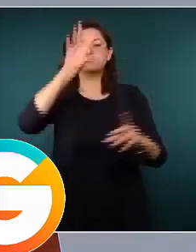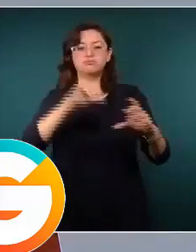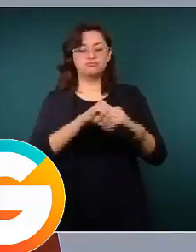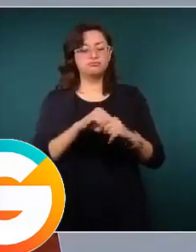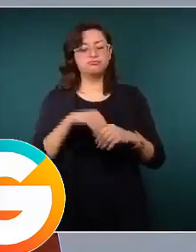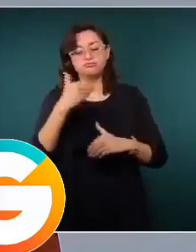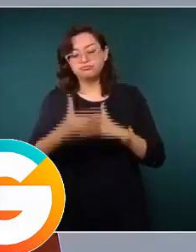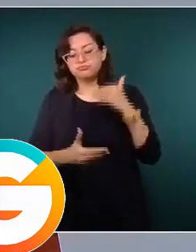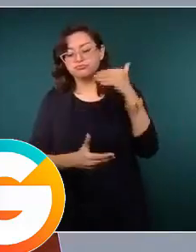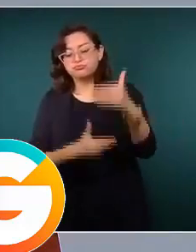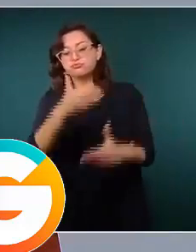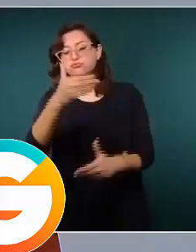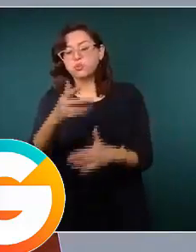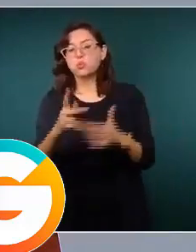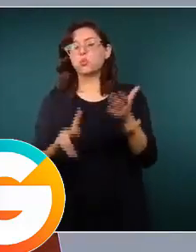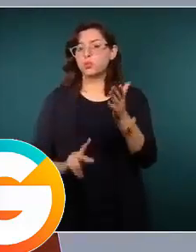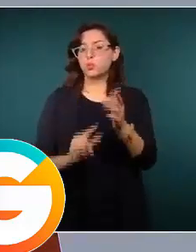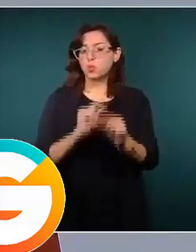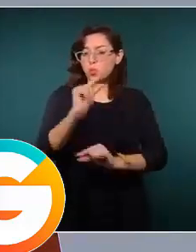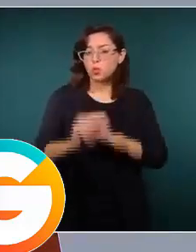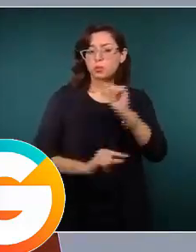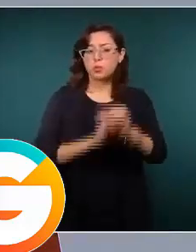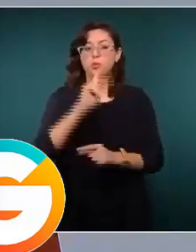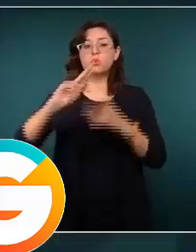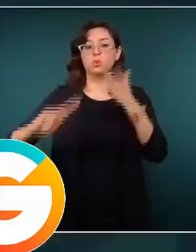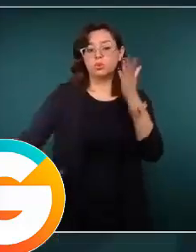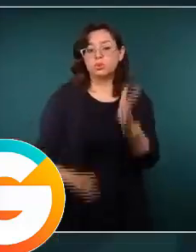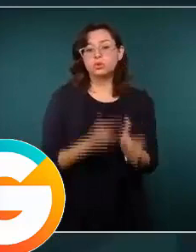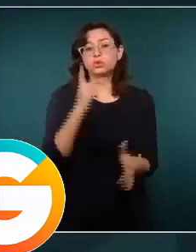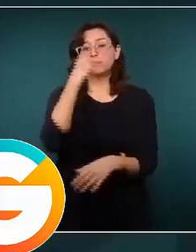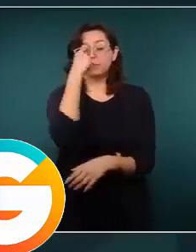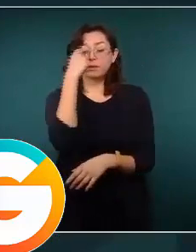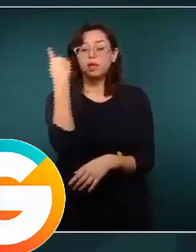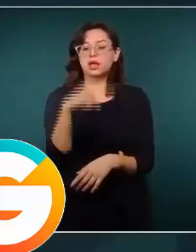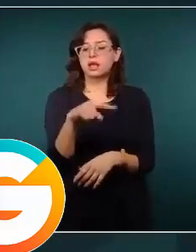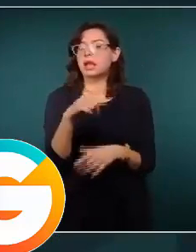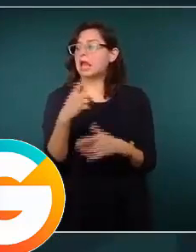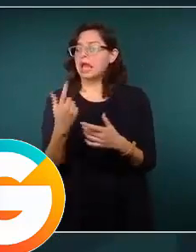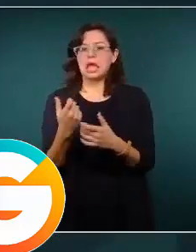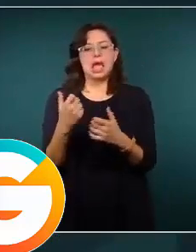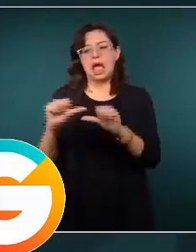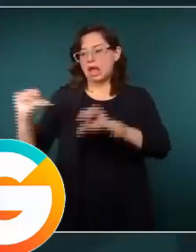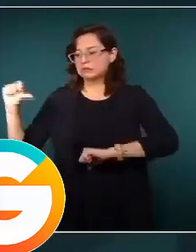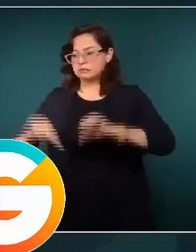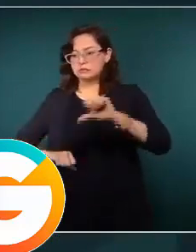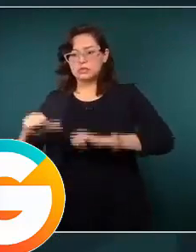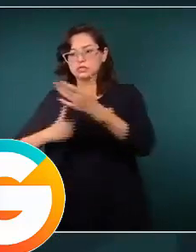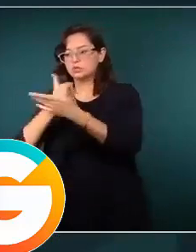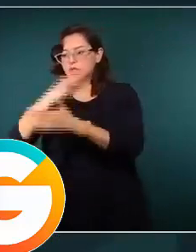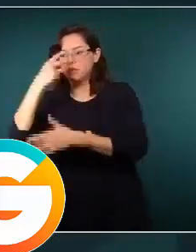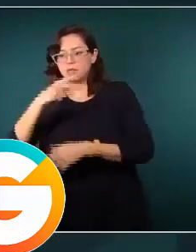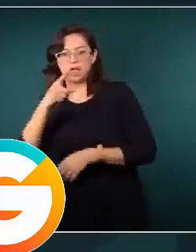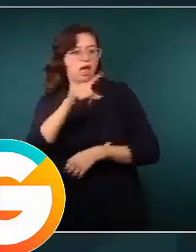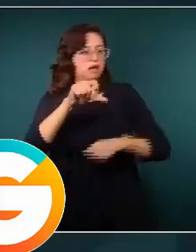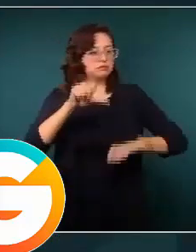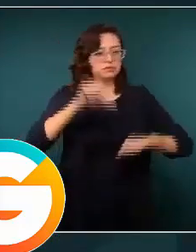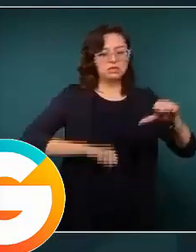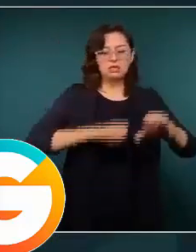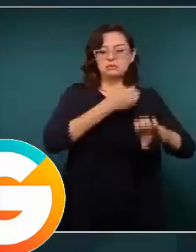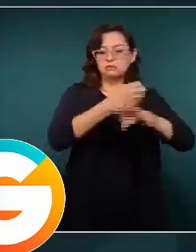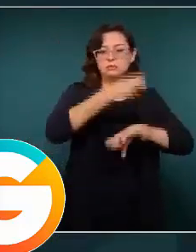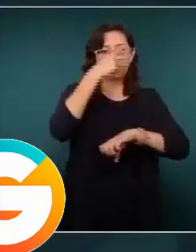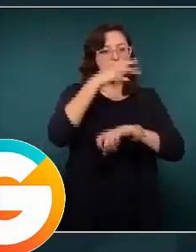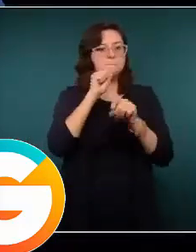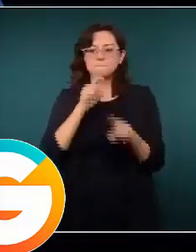retomando hacia adelante para que sean las mismas actividades con el mismo porcentaje de aforo que se vayan retomando